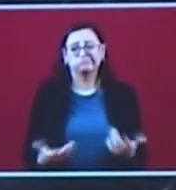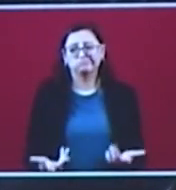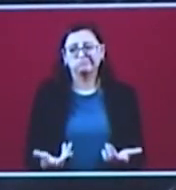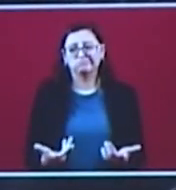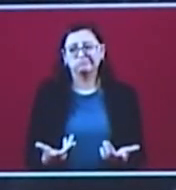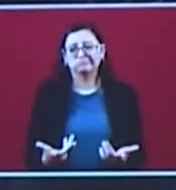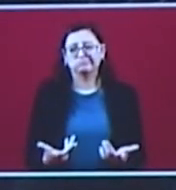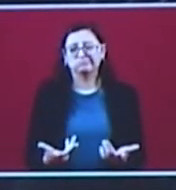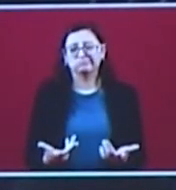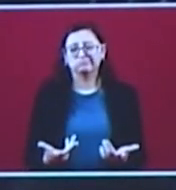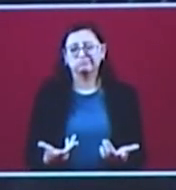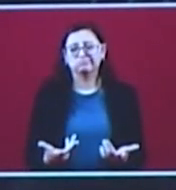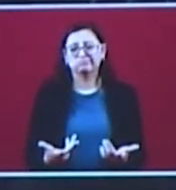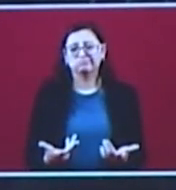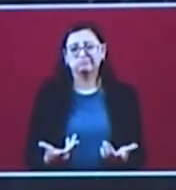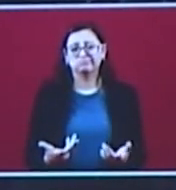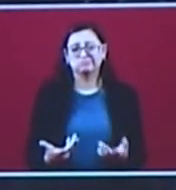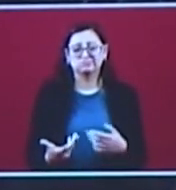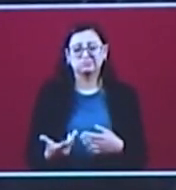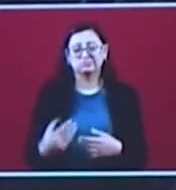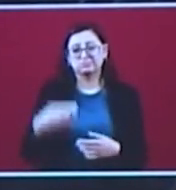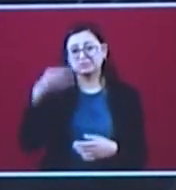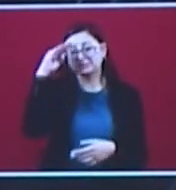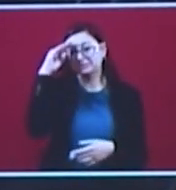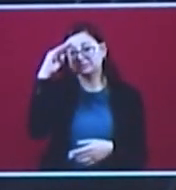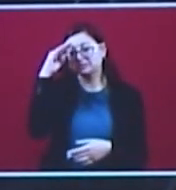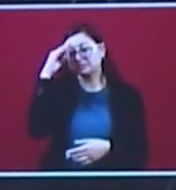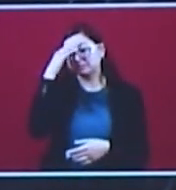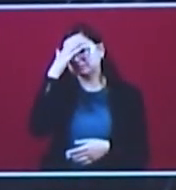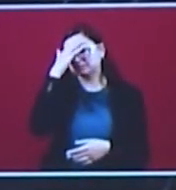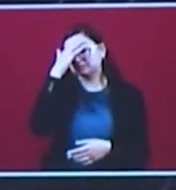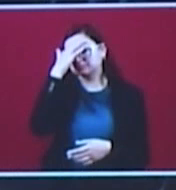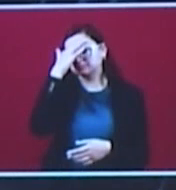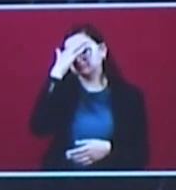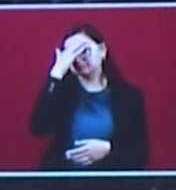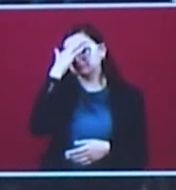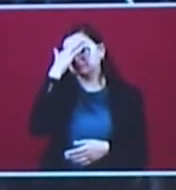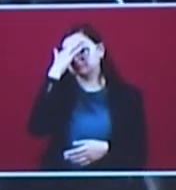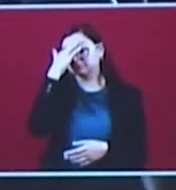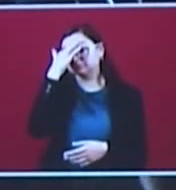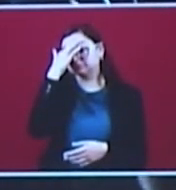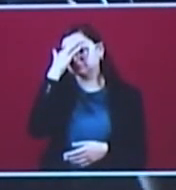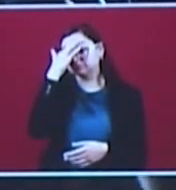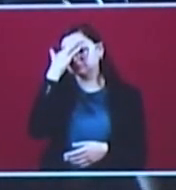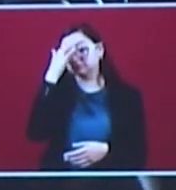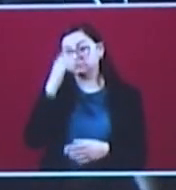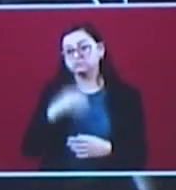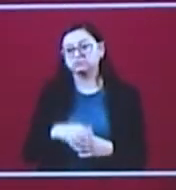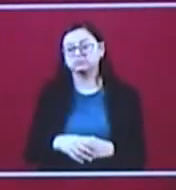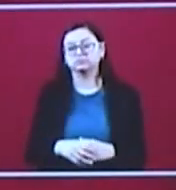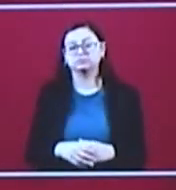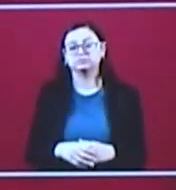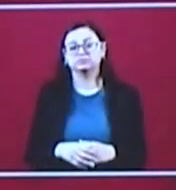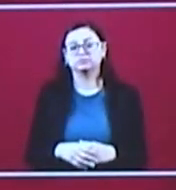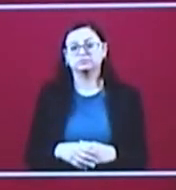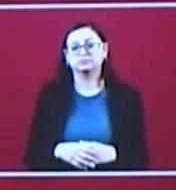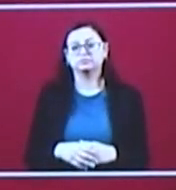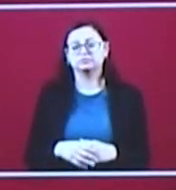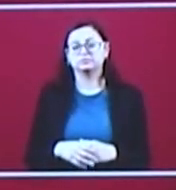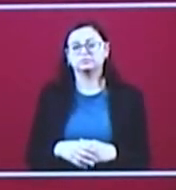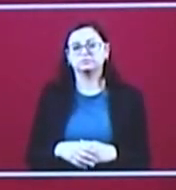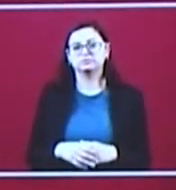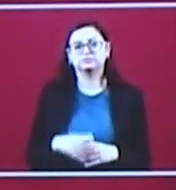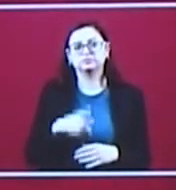Andrés Manuel López Obrador subrayó que no quería que esto se convirtiera en chatarra. Pregunta,